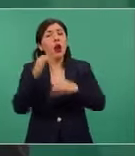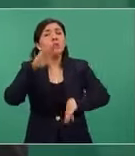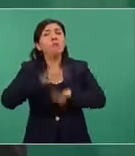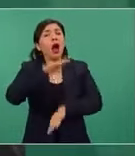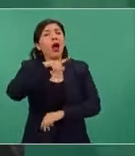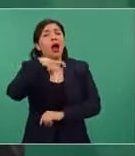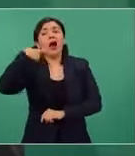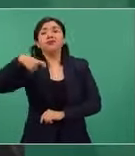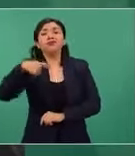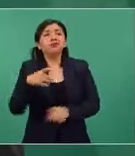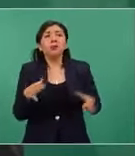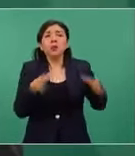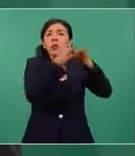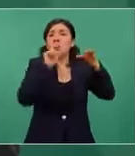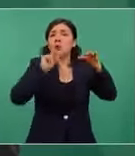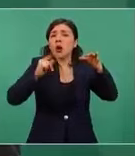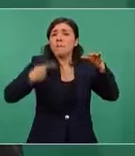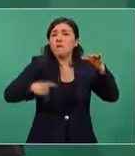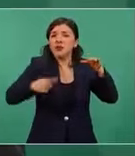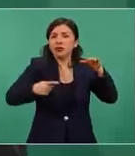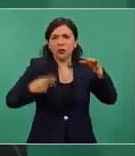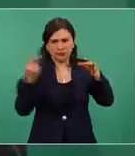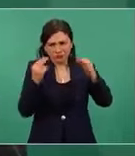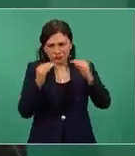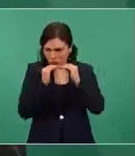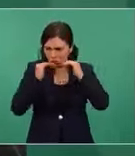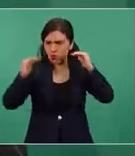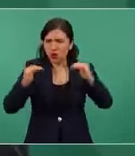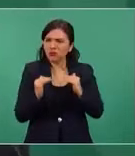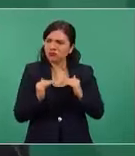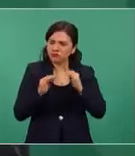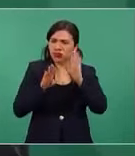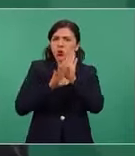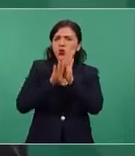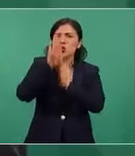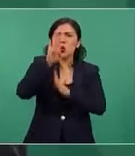unos pocos. O hay que crecer, pero ¿para quién? ¿Cómo?